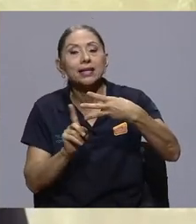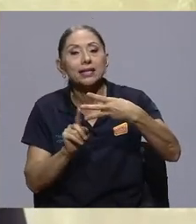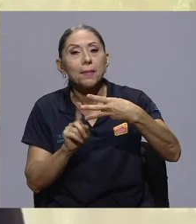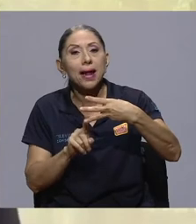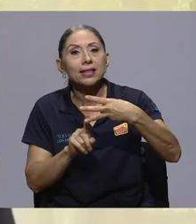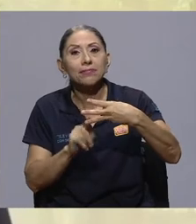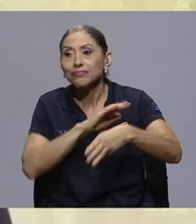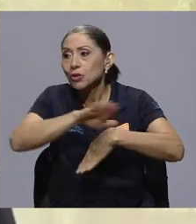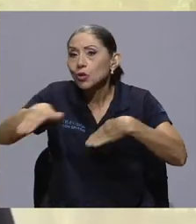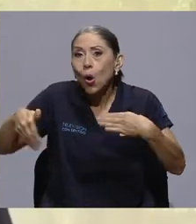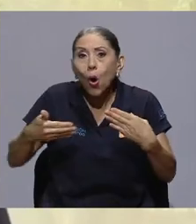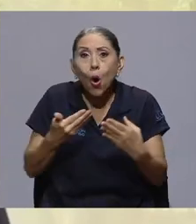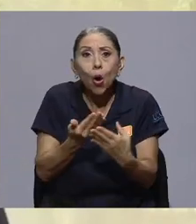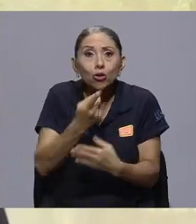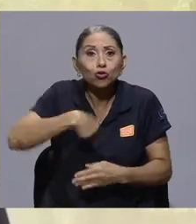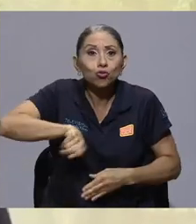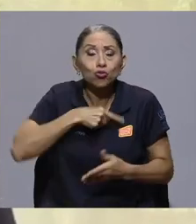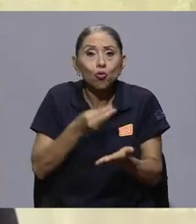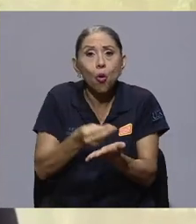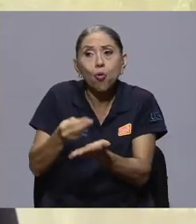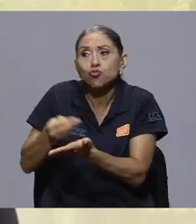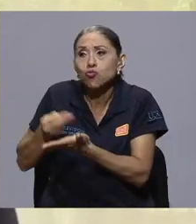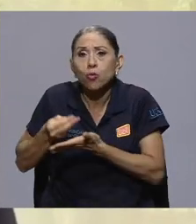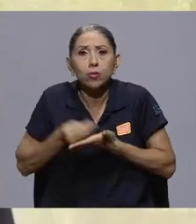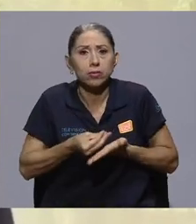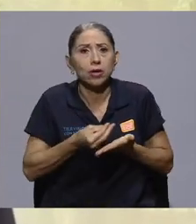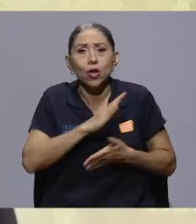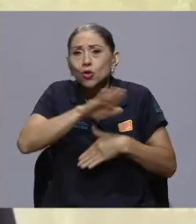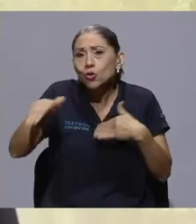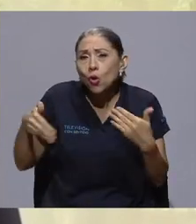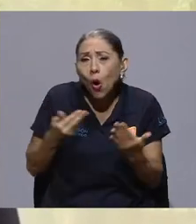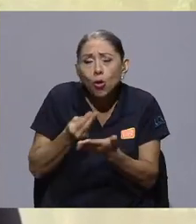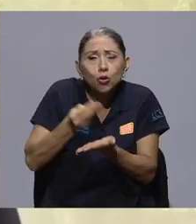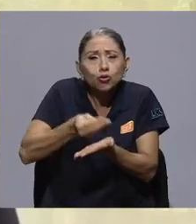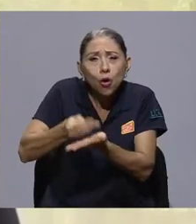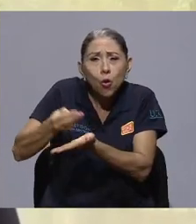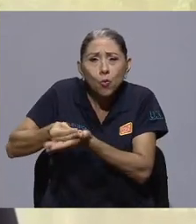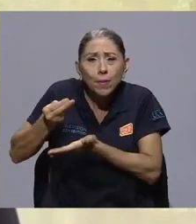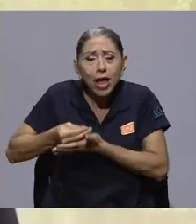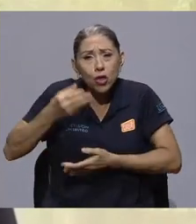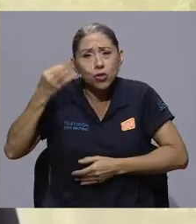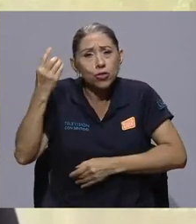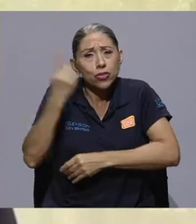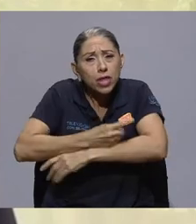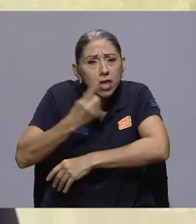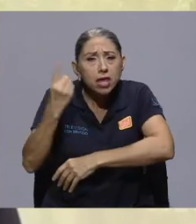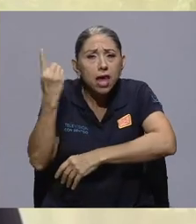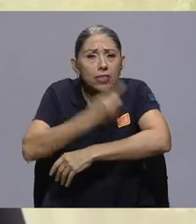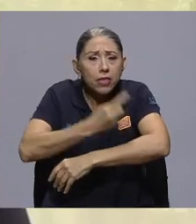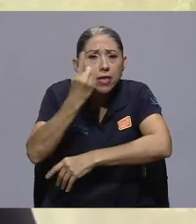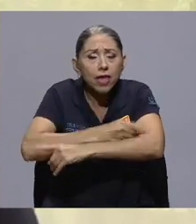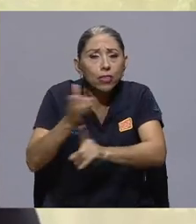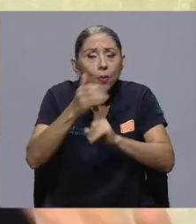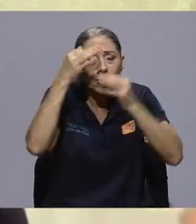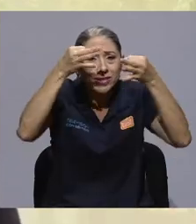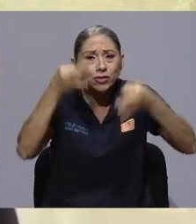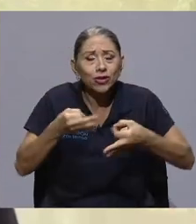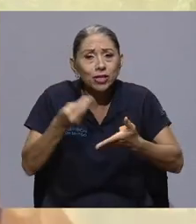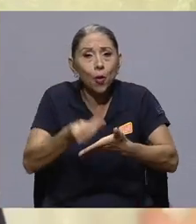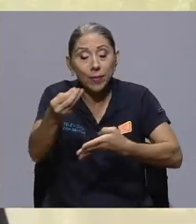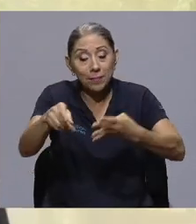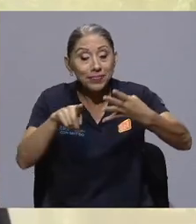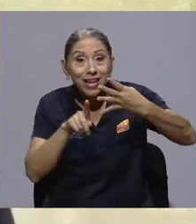pata somos todos los consumidores, ¿verdad? Todos los consumidores que día a día estamos tomando decisiones de compra y la cuarta es ese